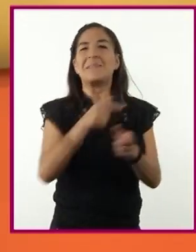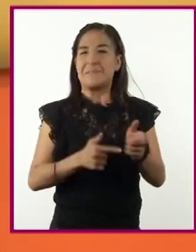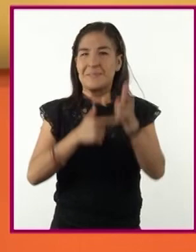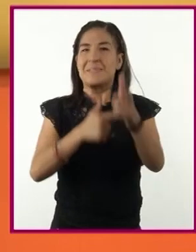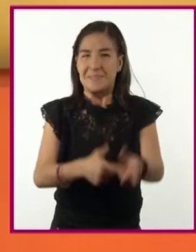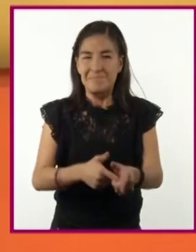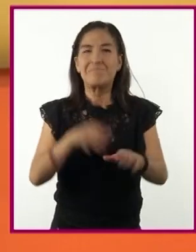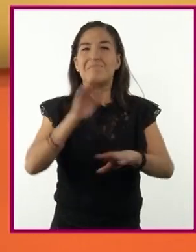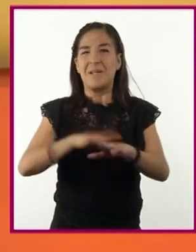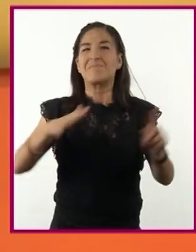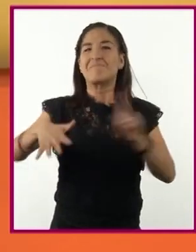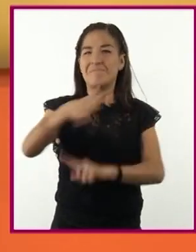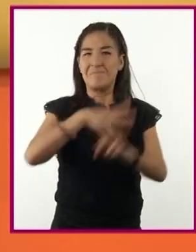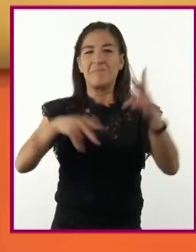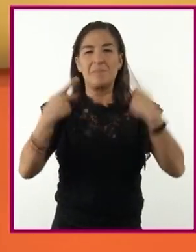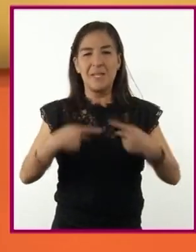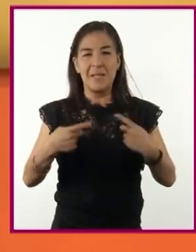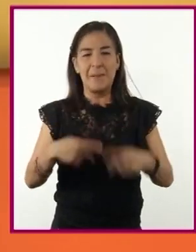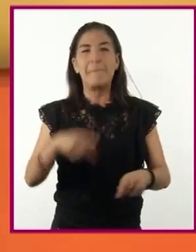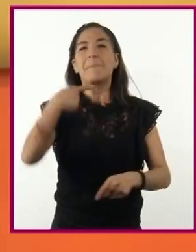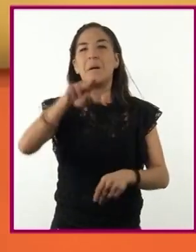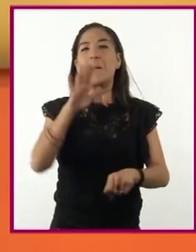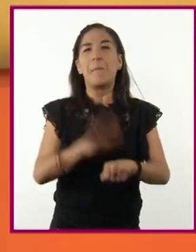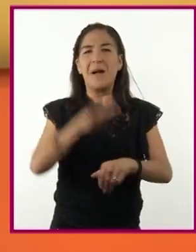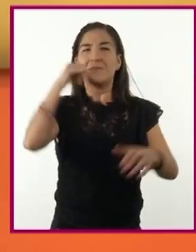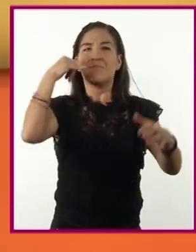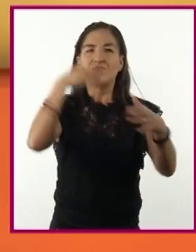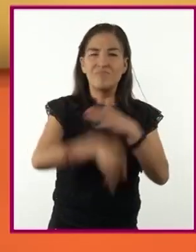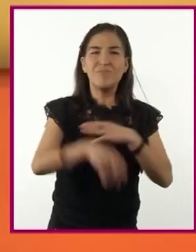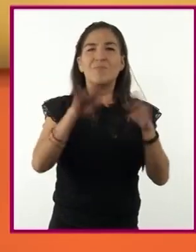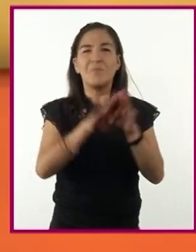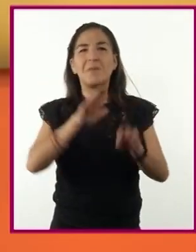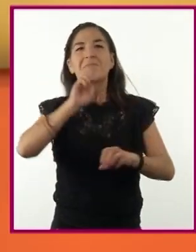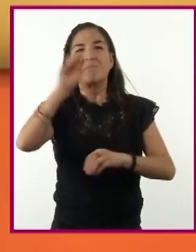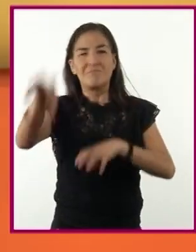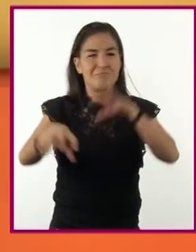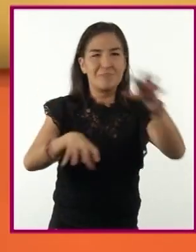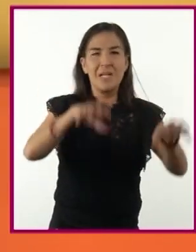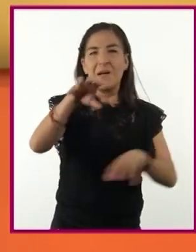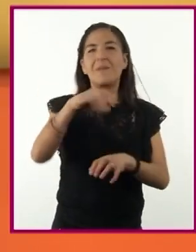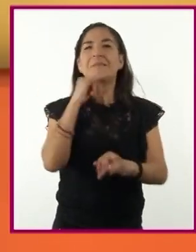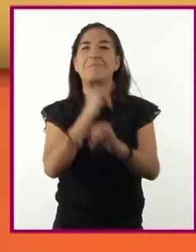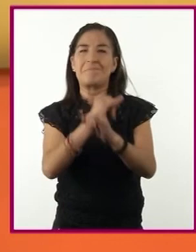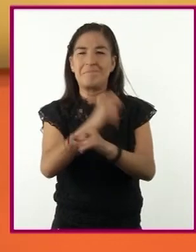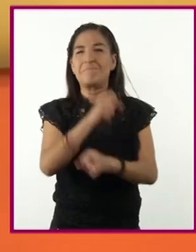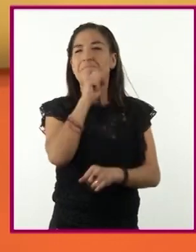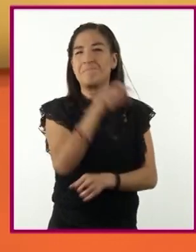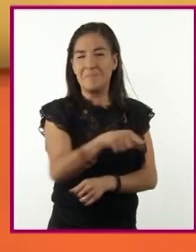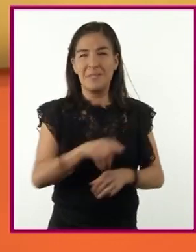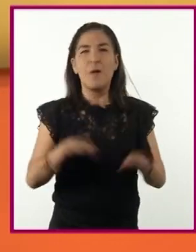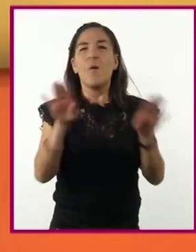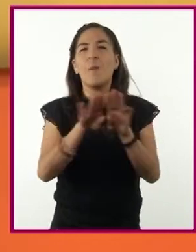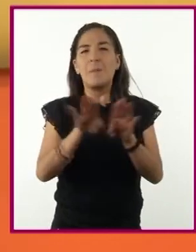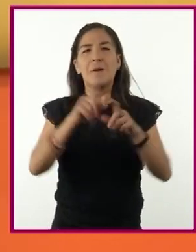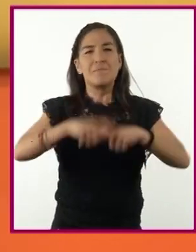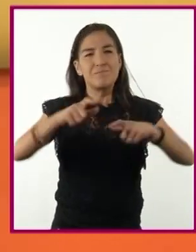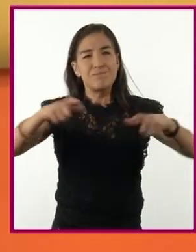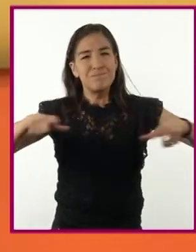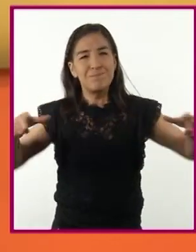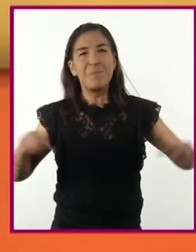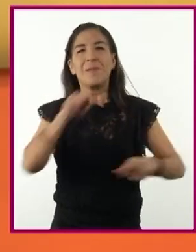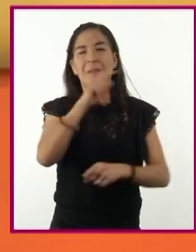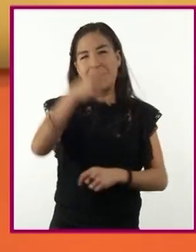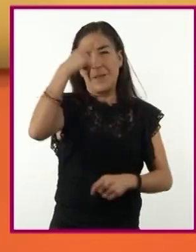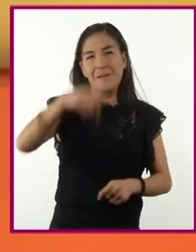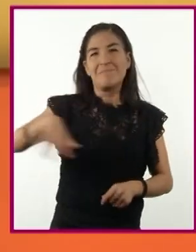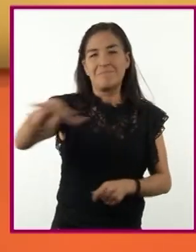medio masivo, pero además ha ampliado su penetración y alcance a través de las plataformas digitales, extendiendo así su dominio a